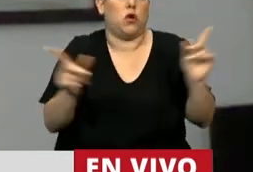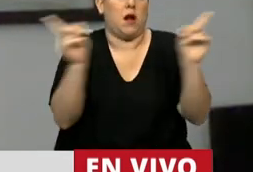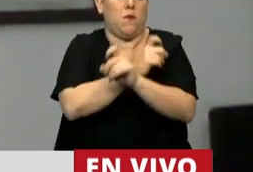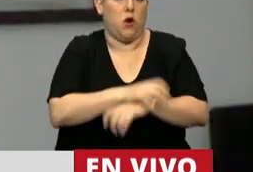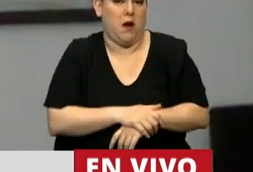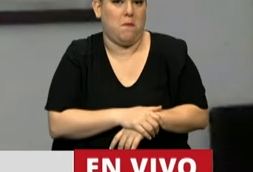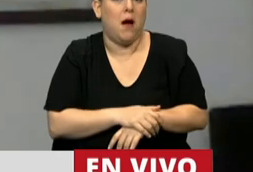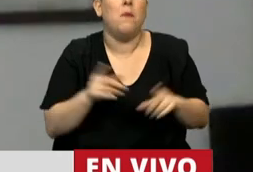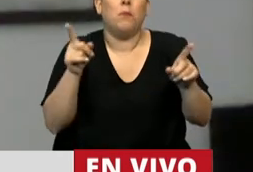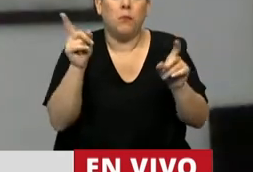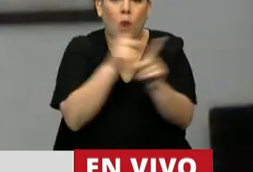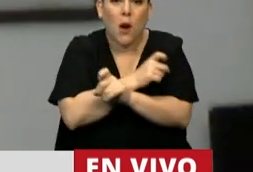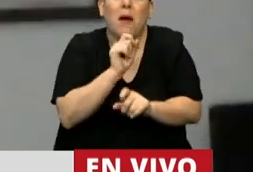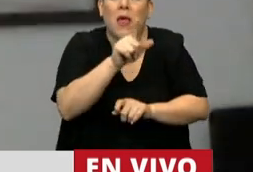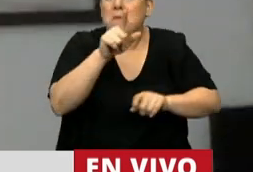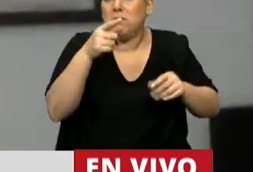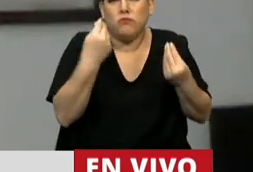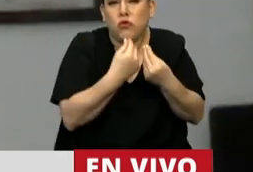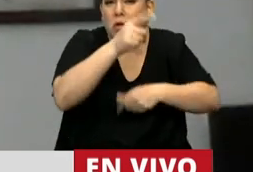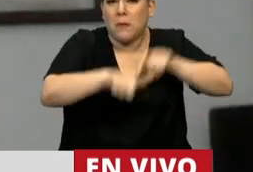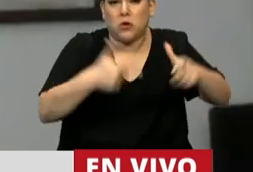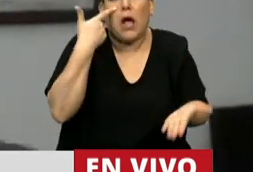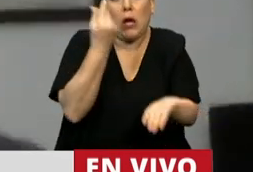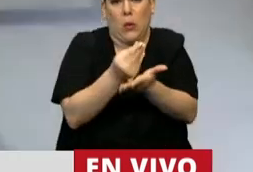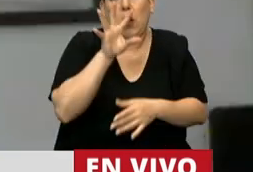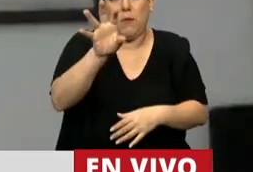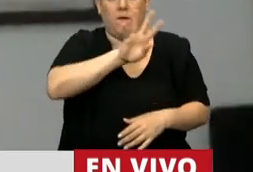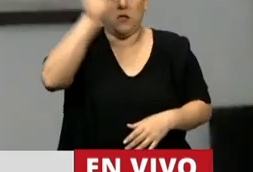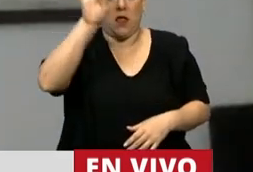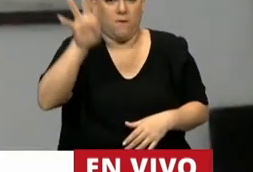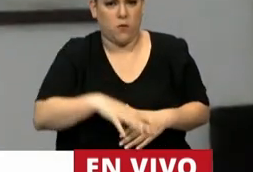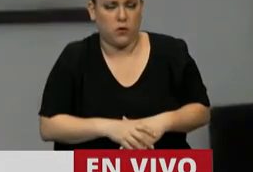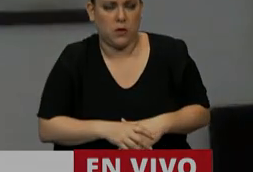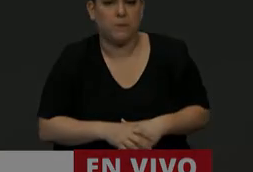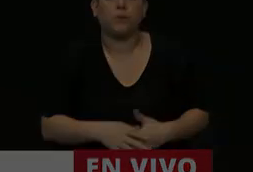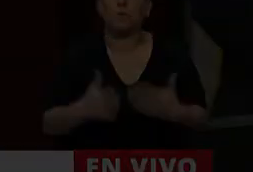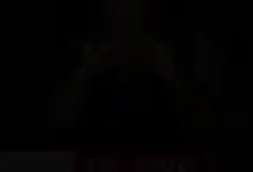de miles de formoseños. Muchas gracias y perdónenme. Gracias, diputado Borjailes.